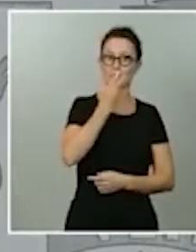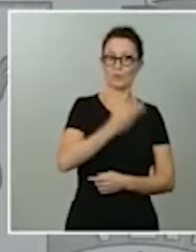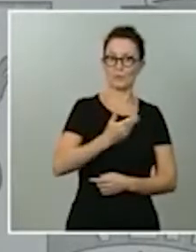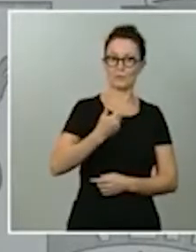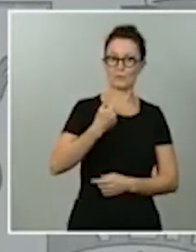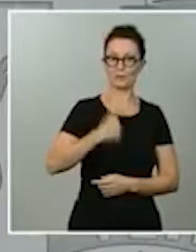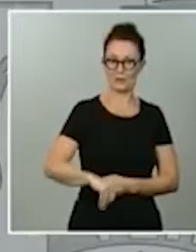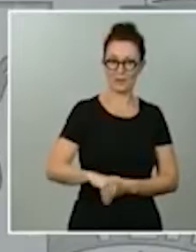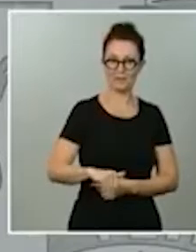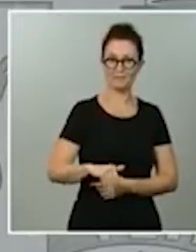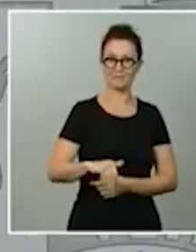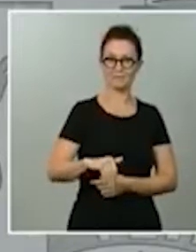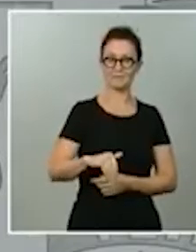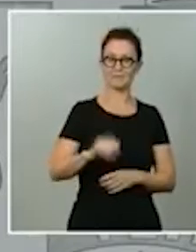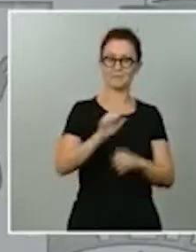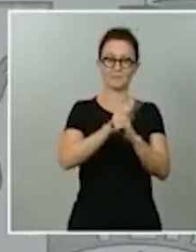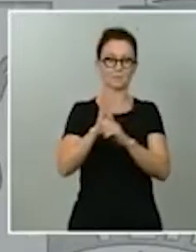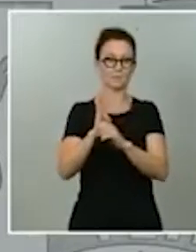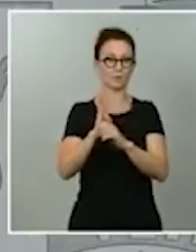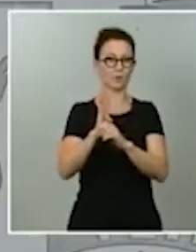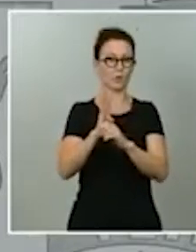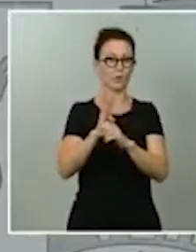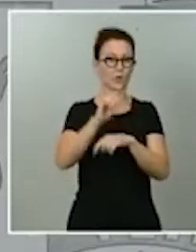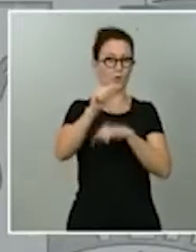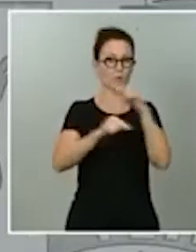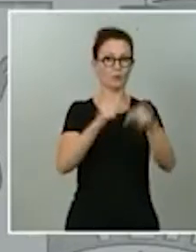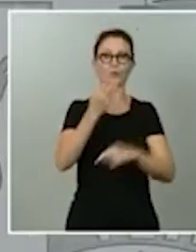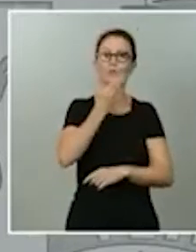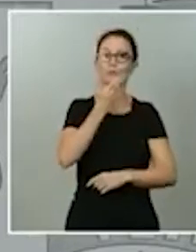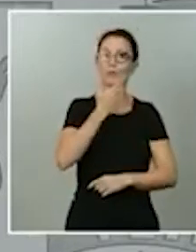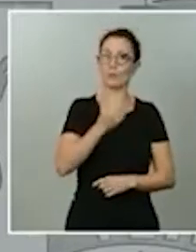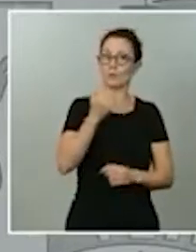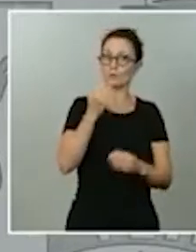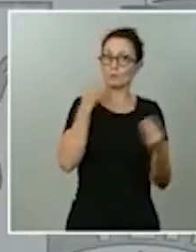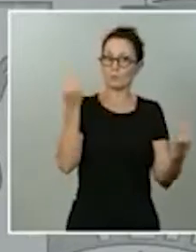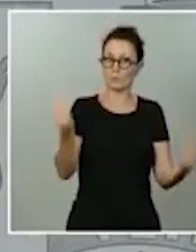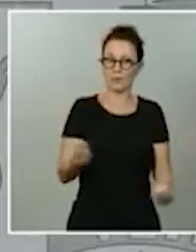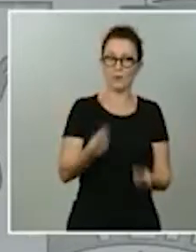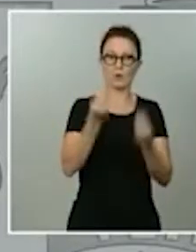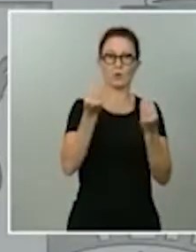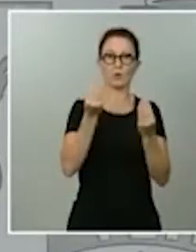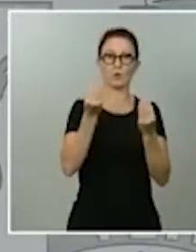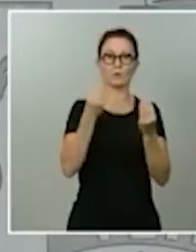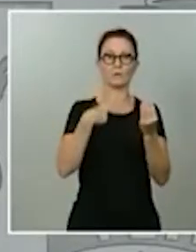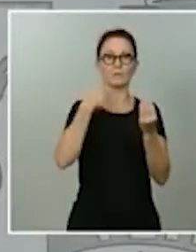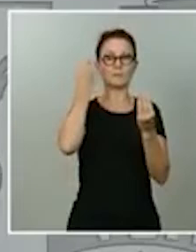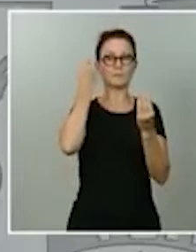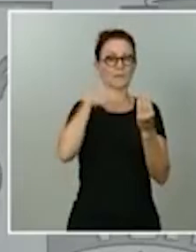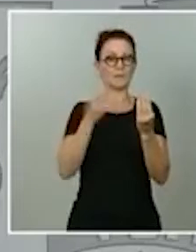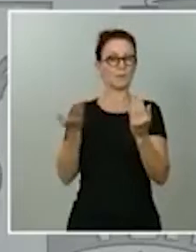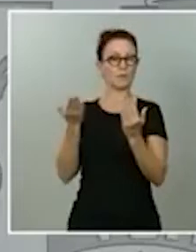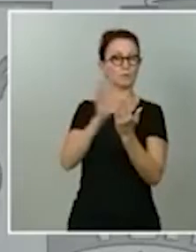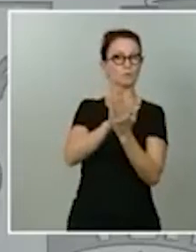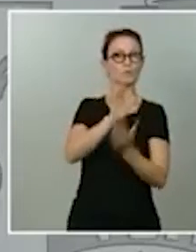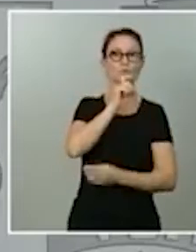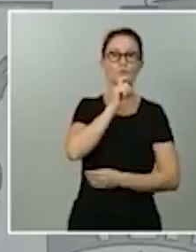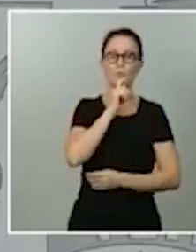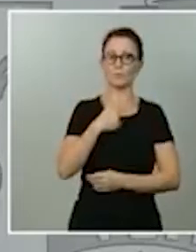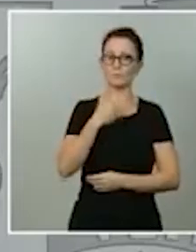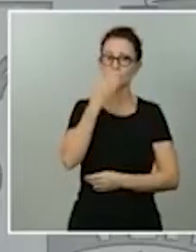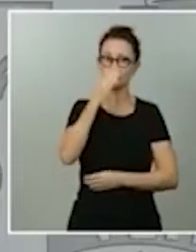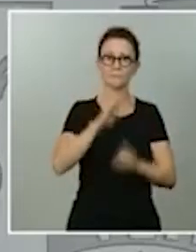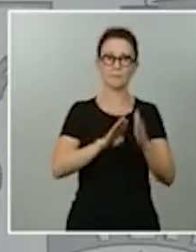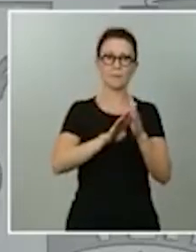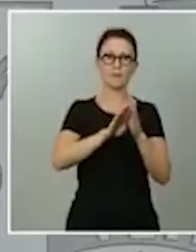Es mucho mayor. Estamos más preparados. Hemos engrasado mejor la maquinaria. Es verdad que la evolución es preocupante y que tenemos que